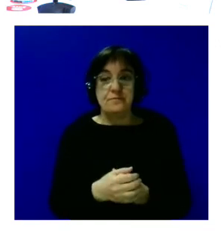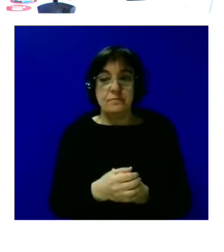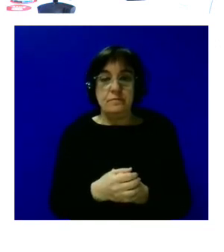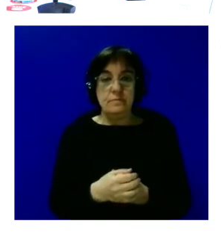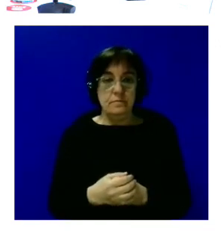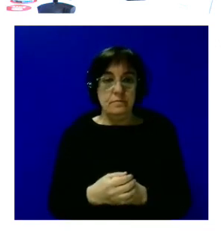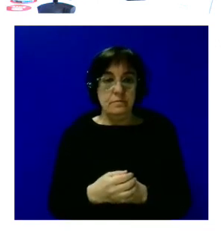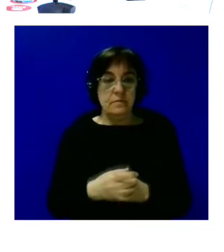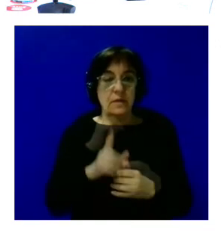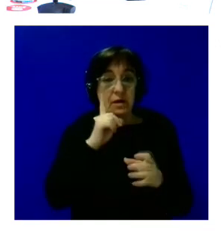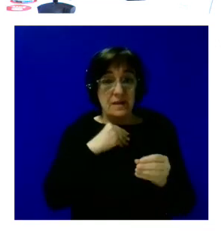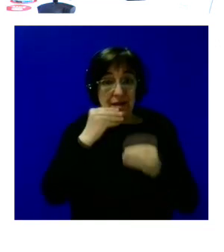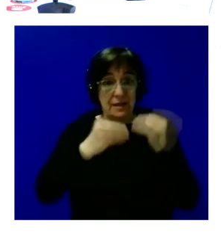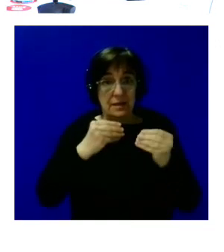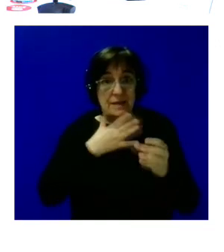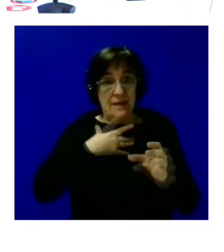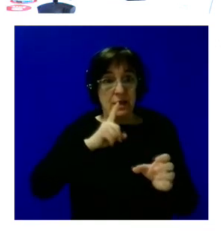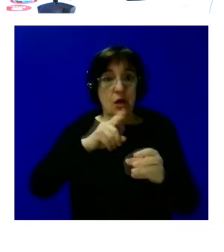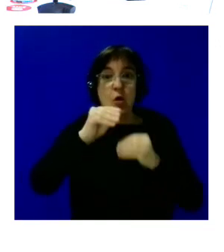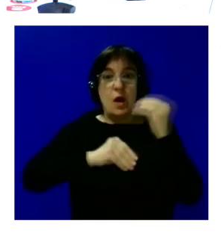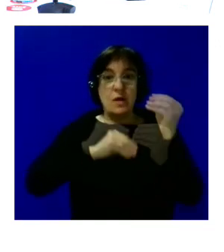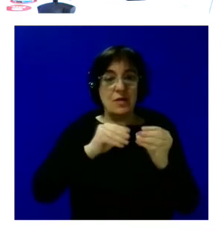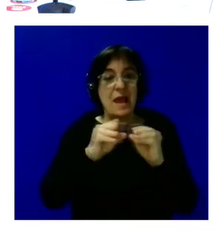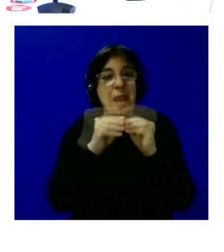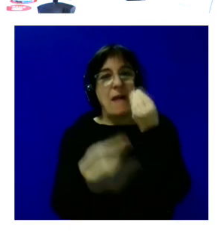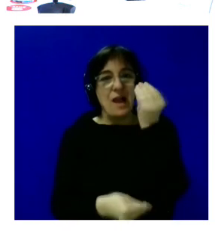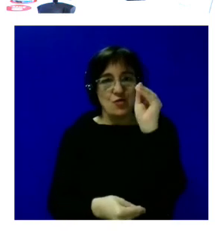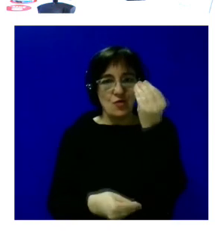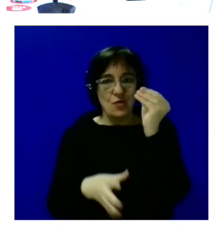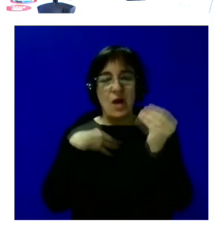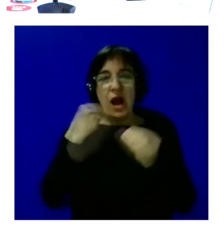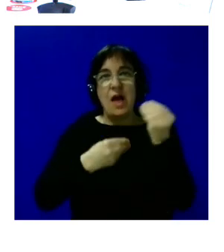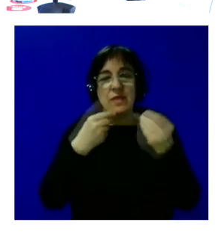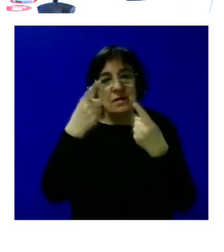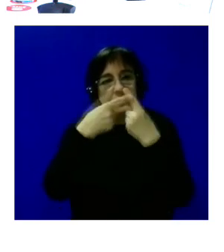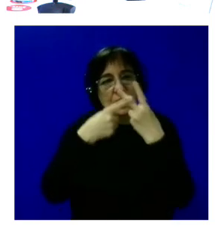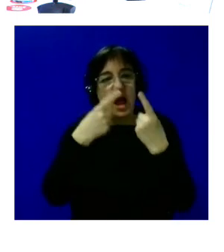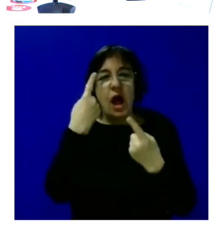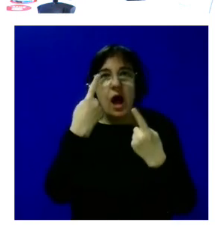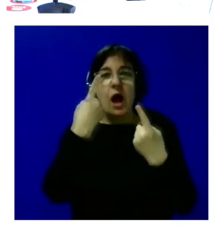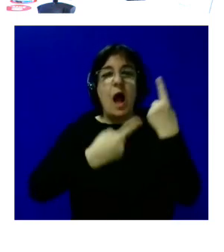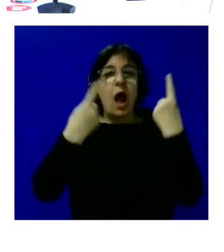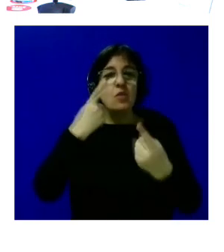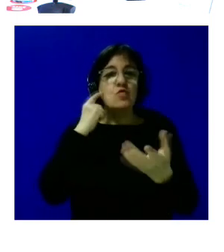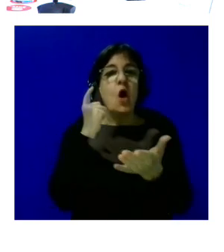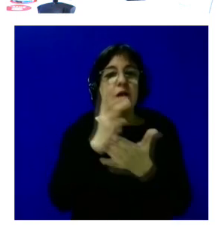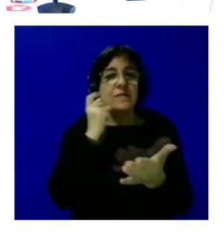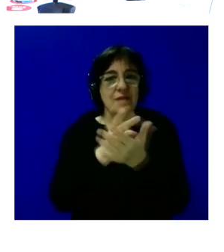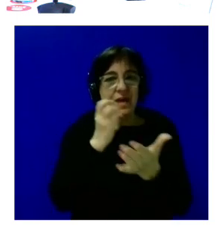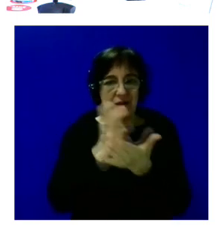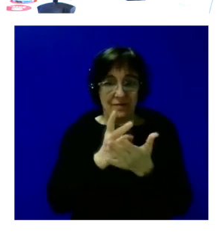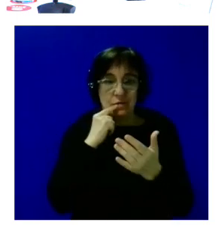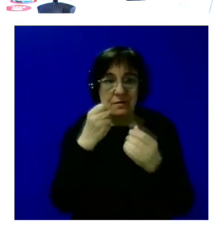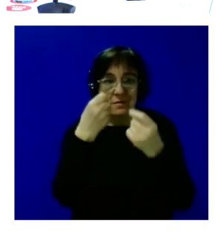quien se vaya a embarcar en esto y utilice este manual va a tener que hacer frente como algunos desafíos que establecemos aquí